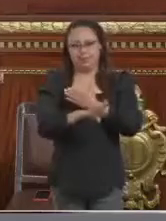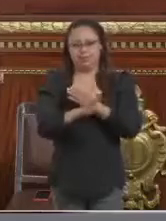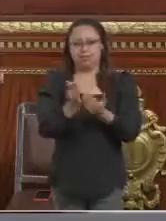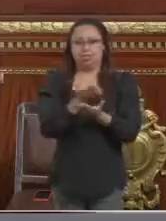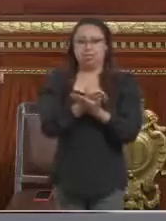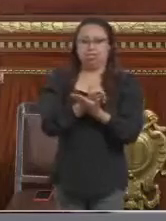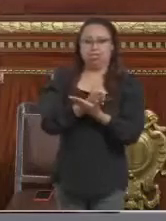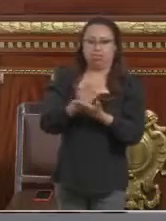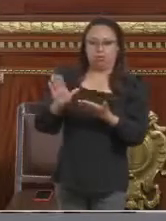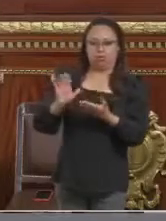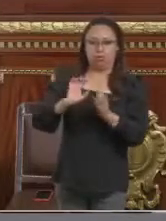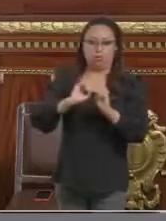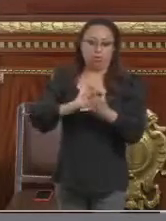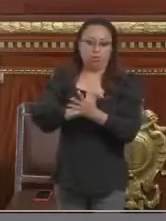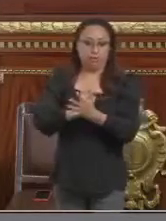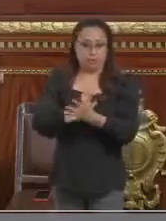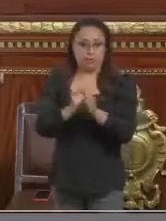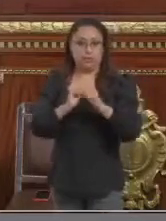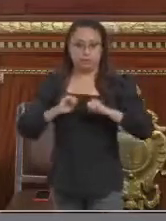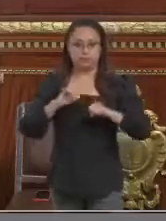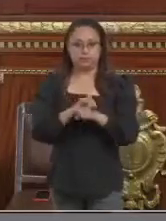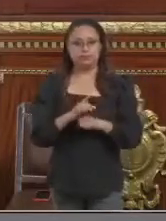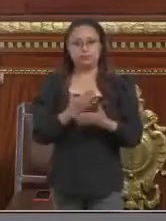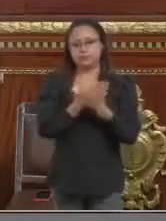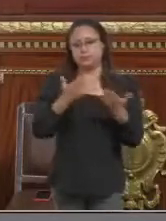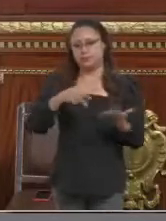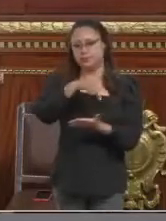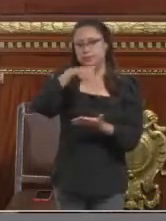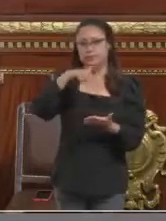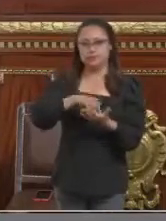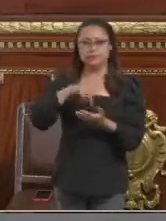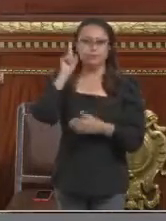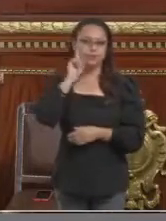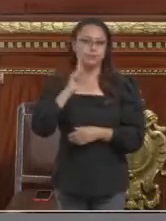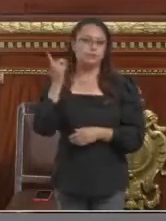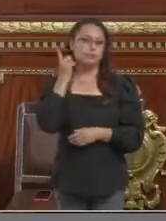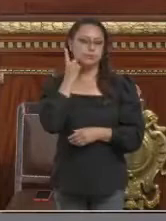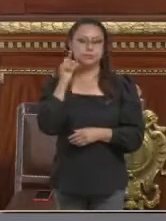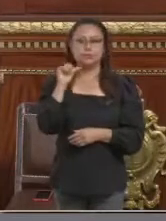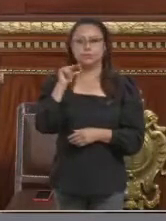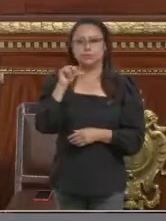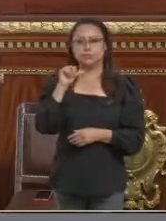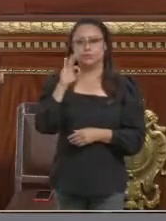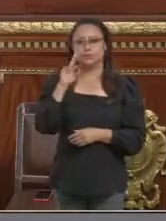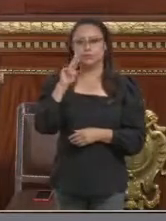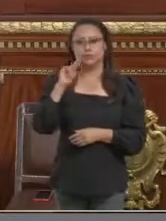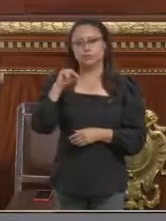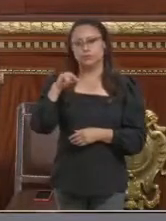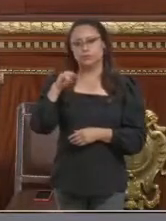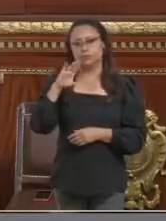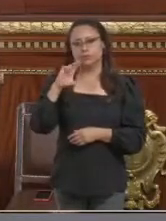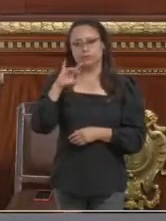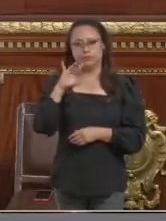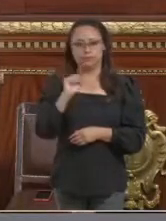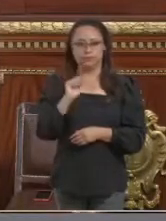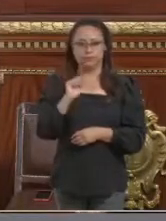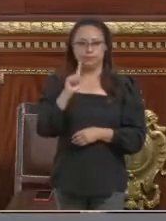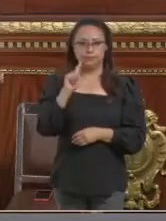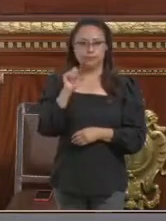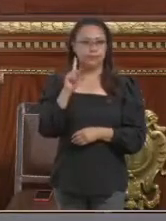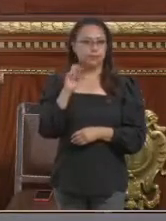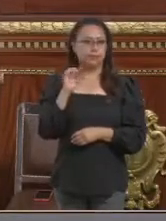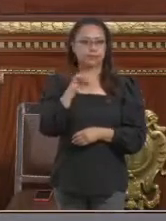y discriminación social. Se concede el uso de la palabra a la diputada Ana Francis López-Vaiguen Patiño, integrante del Grupo